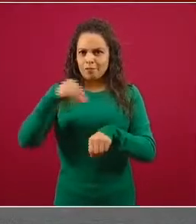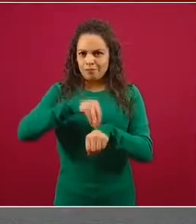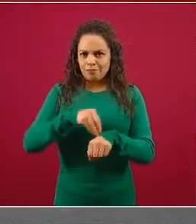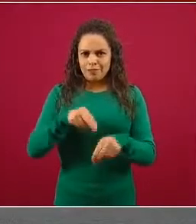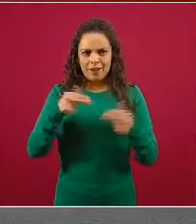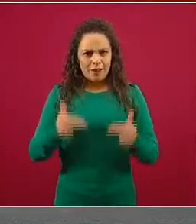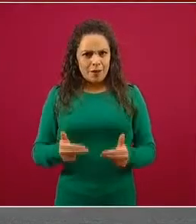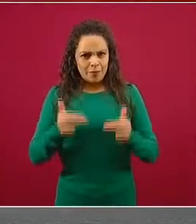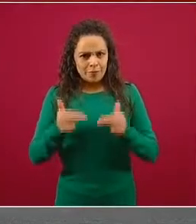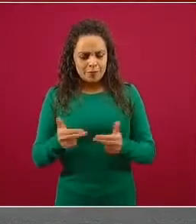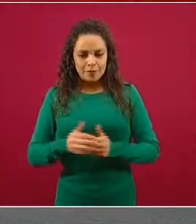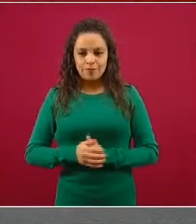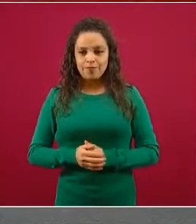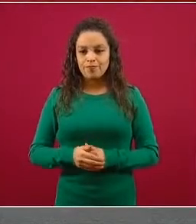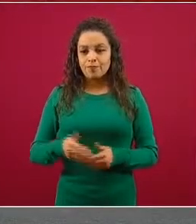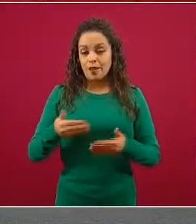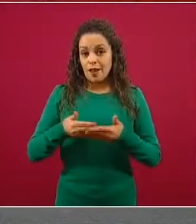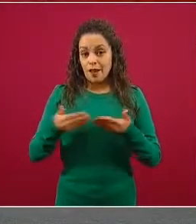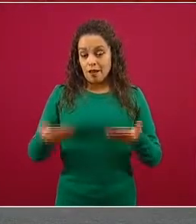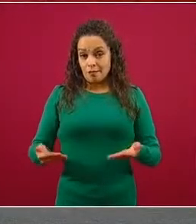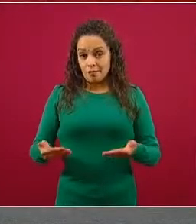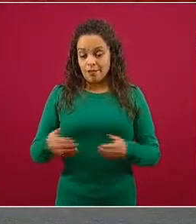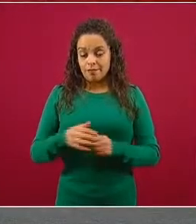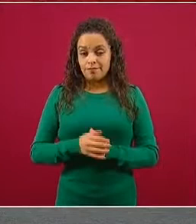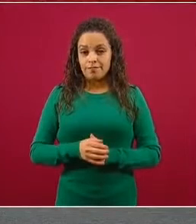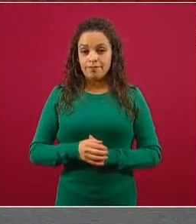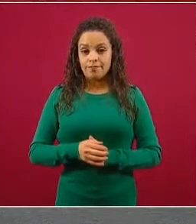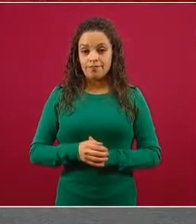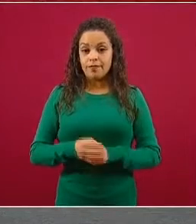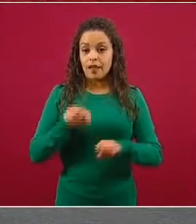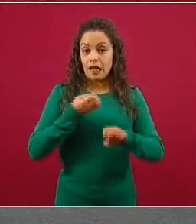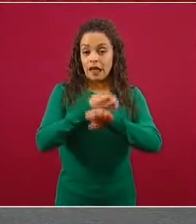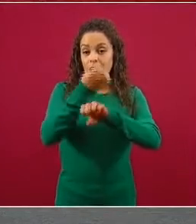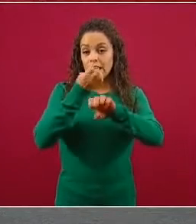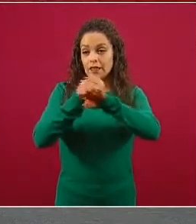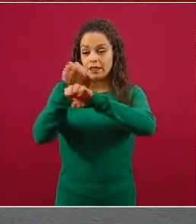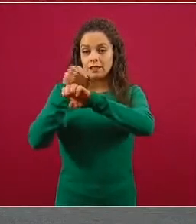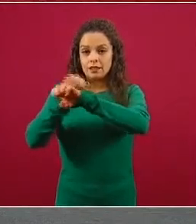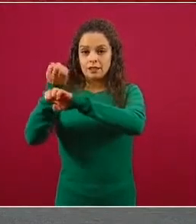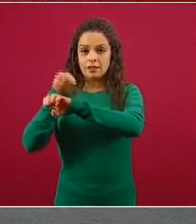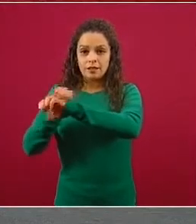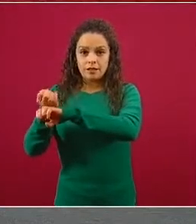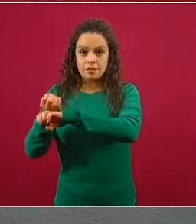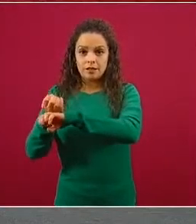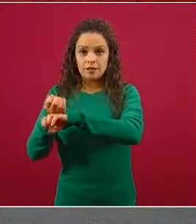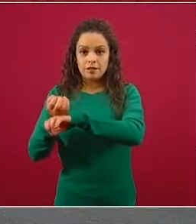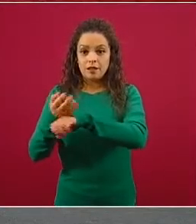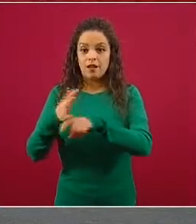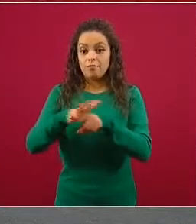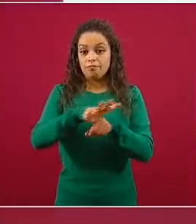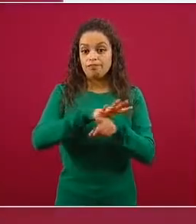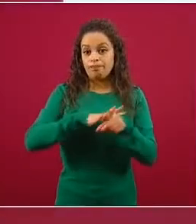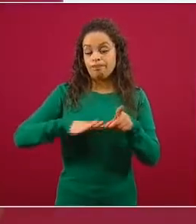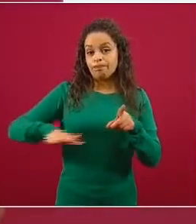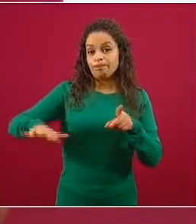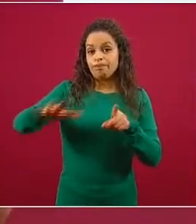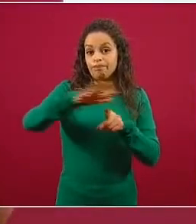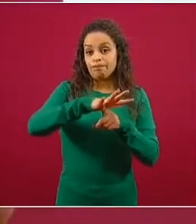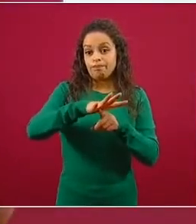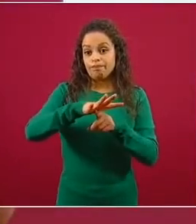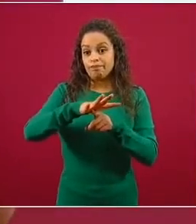municipios rurales, en estados que muchas veces son predominantemente rurales, pues hay también de estos